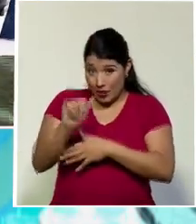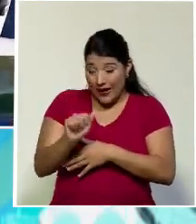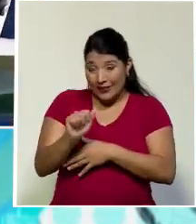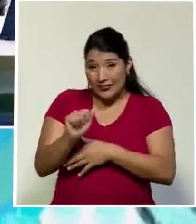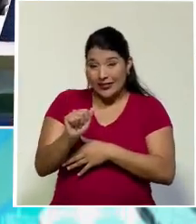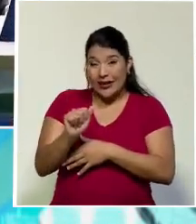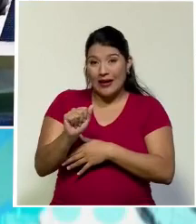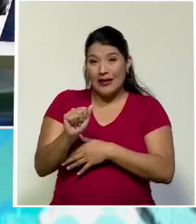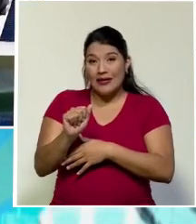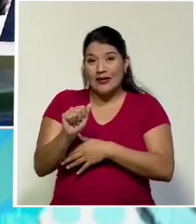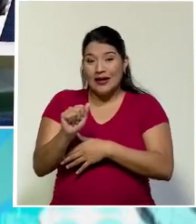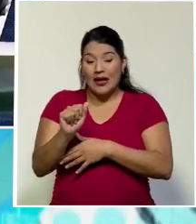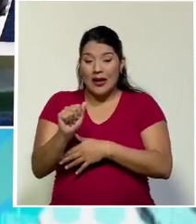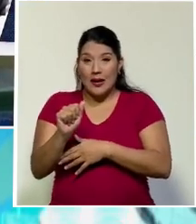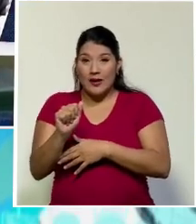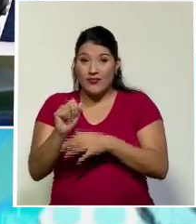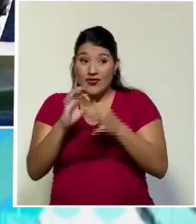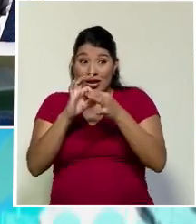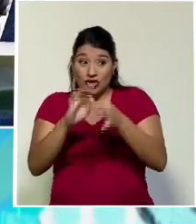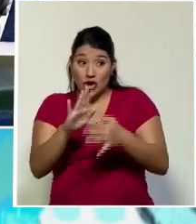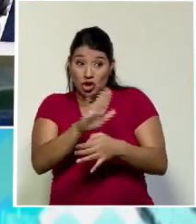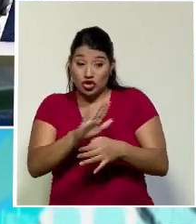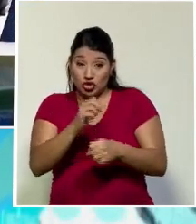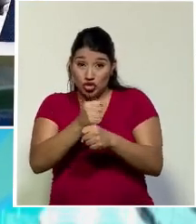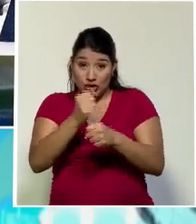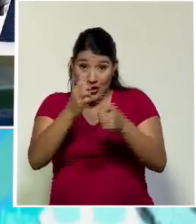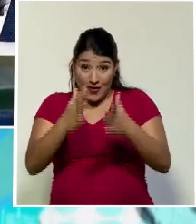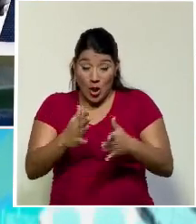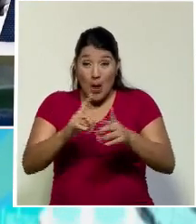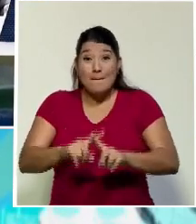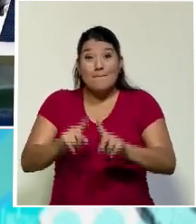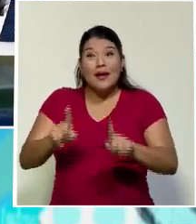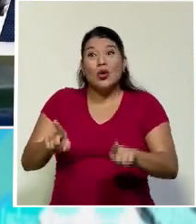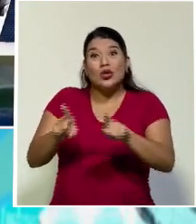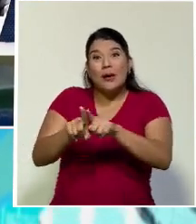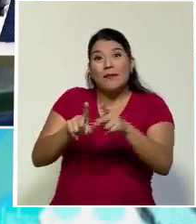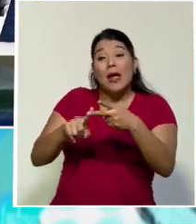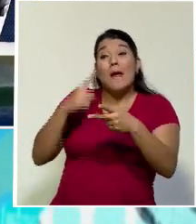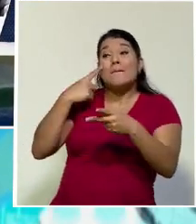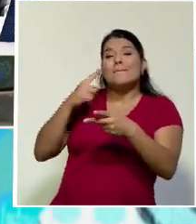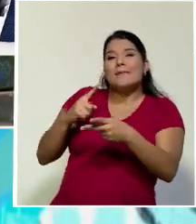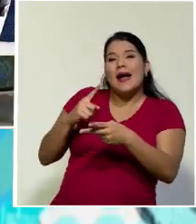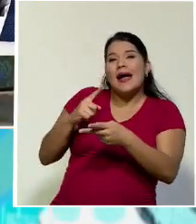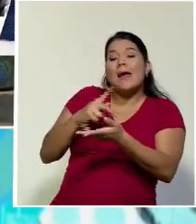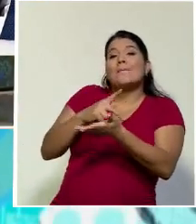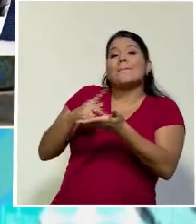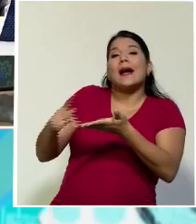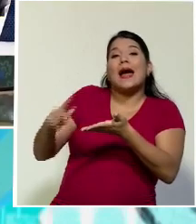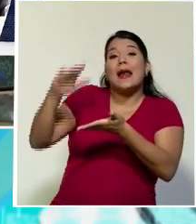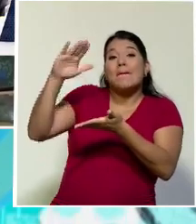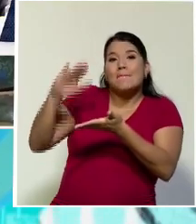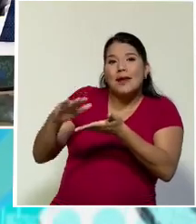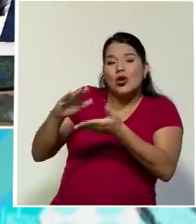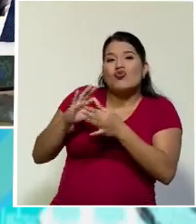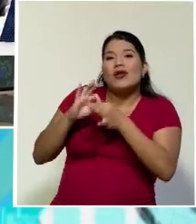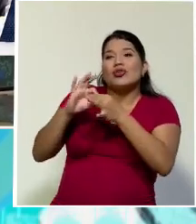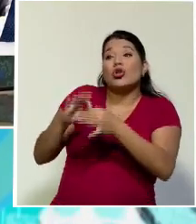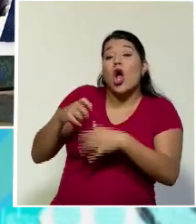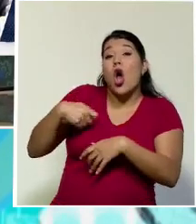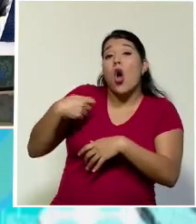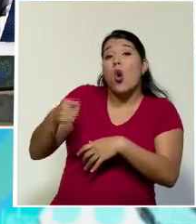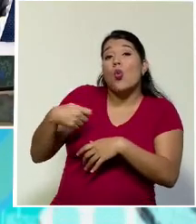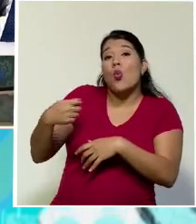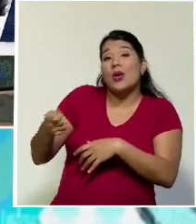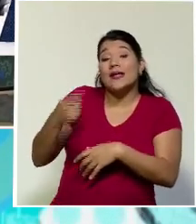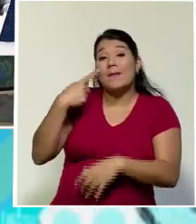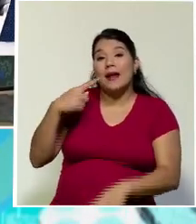personas colaboradoras o trabajadoras de las empresas, sino también para eludir el pago de las cuotas a la caja costarricense de